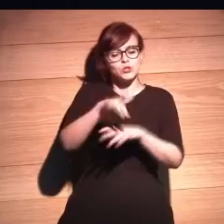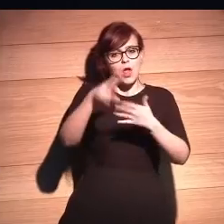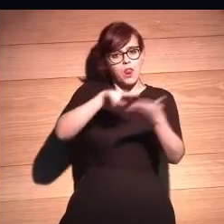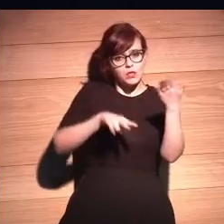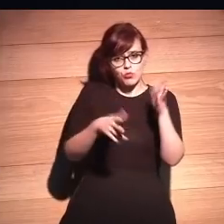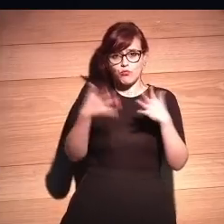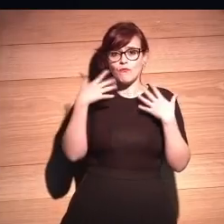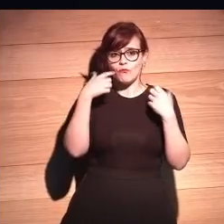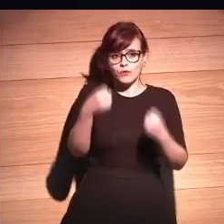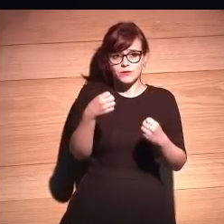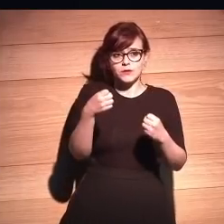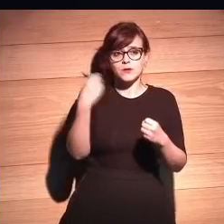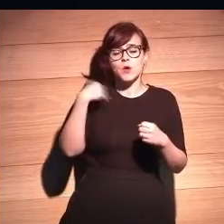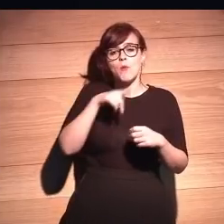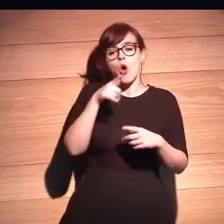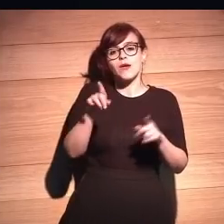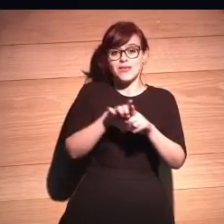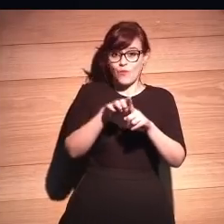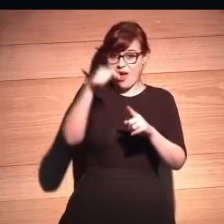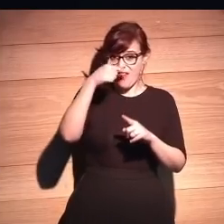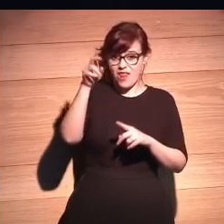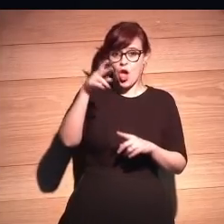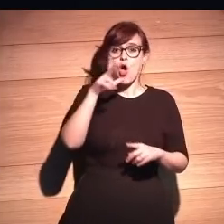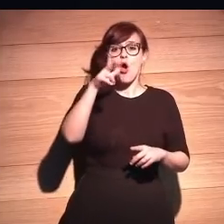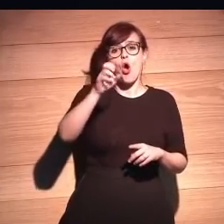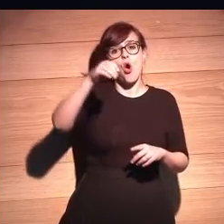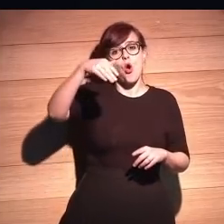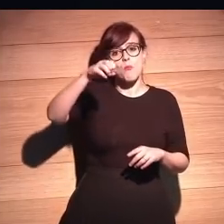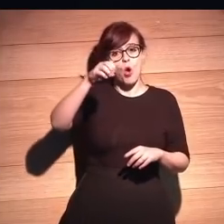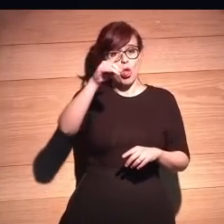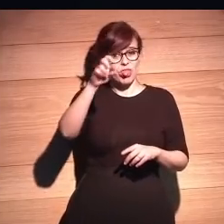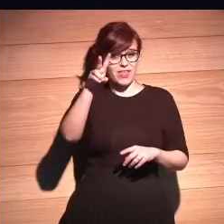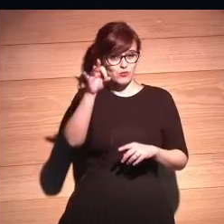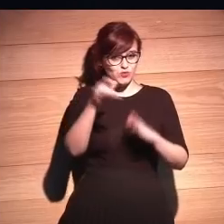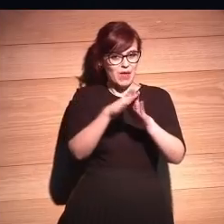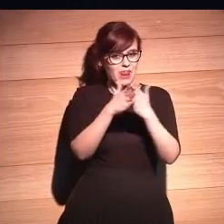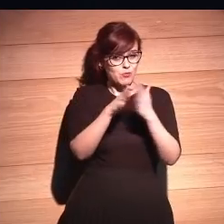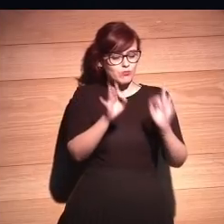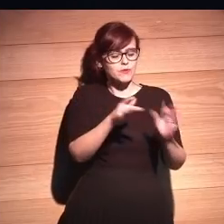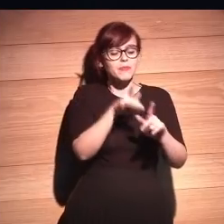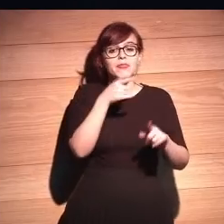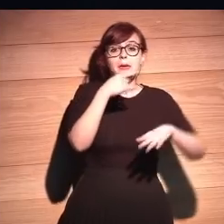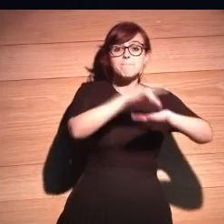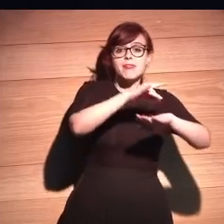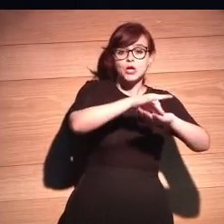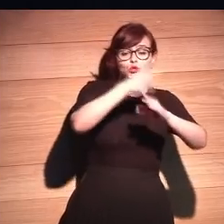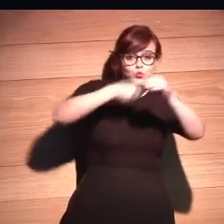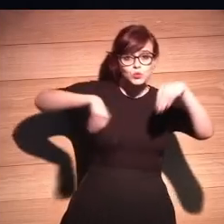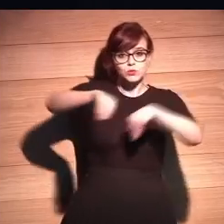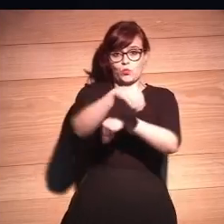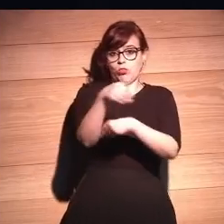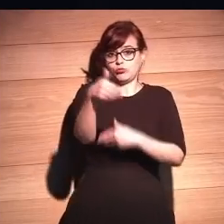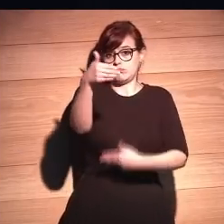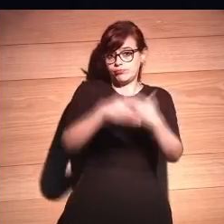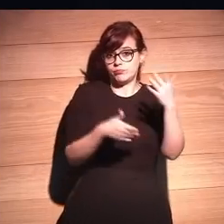leído ¿eh? el homo deus el homo tal él dice los médicos serán sustituidos a